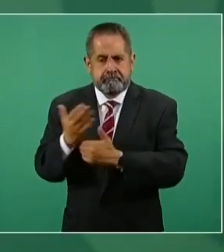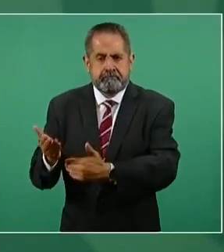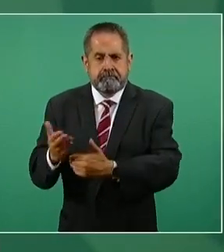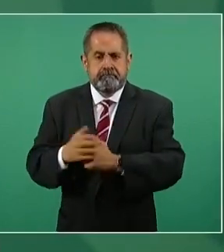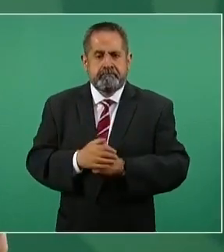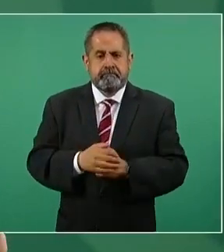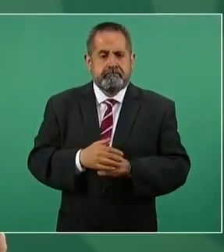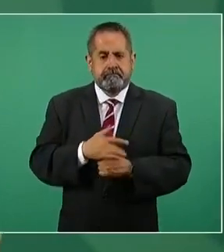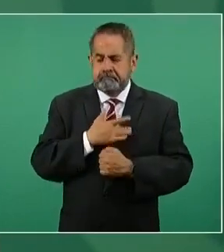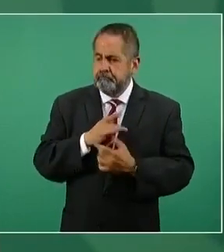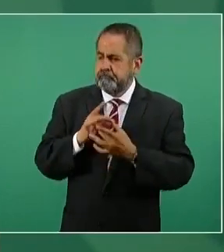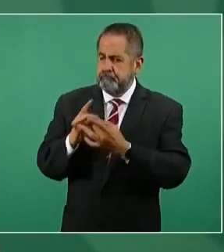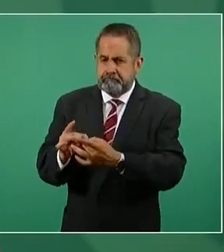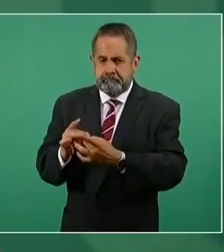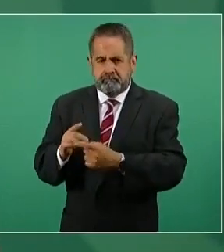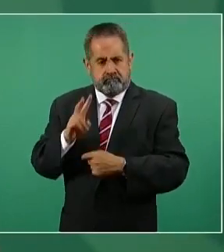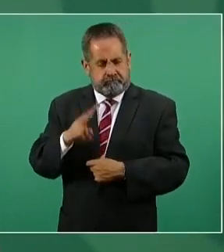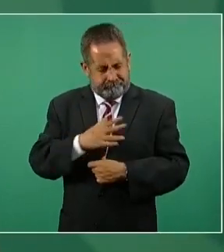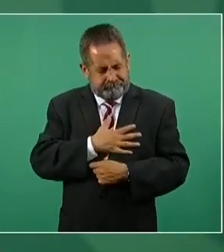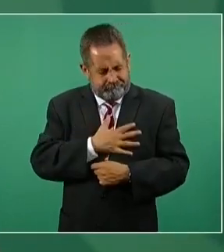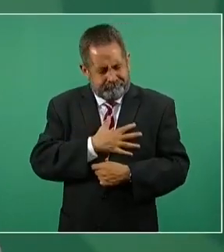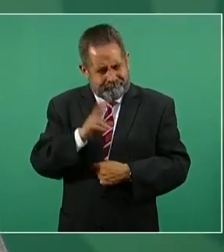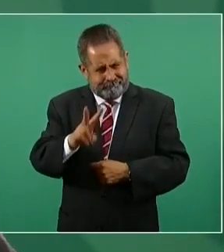mi solidaridad personal sincera.